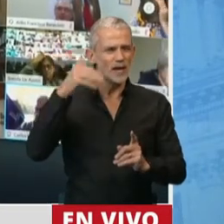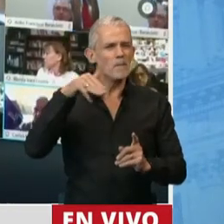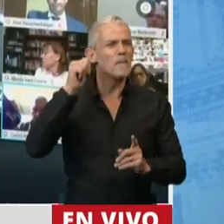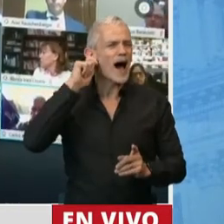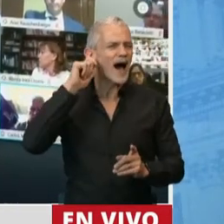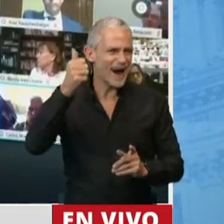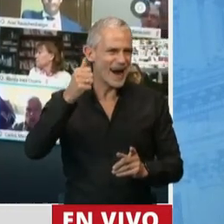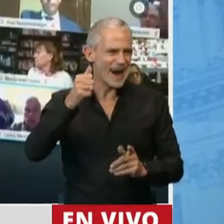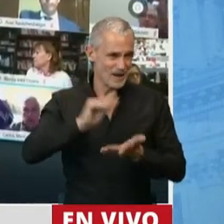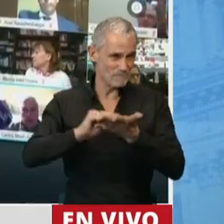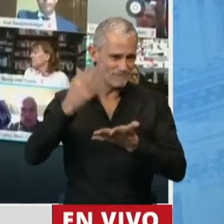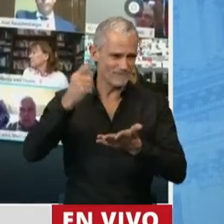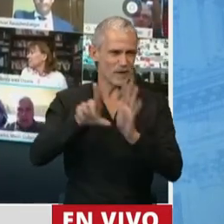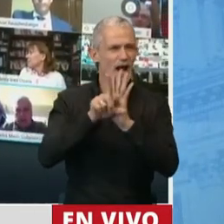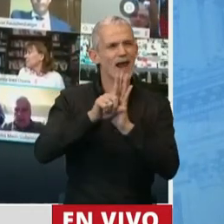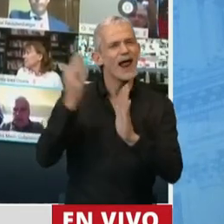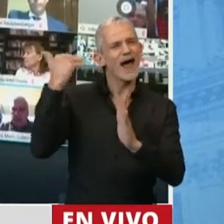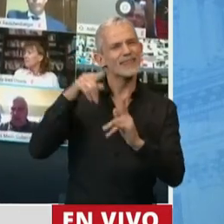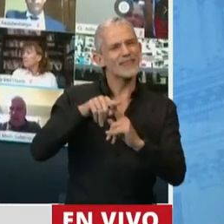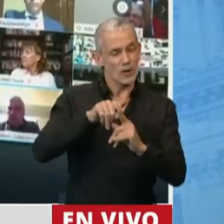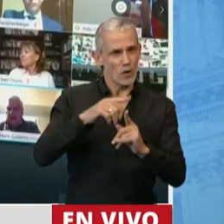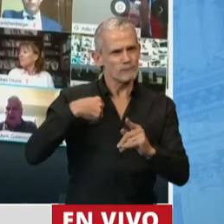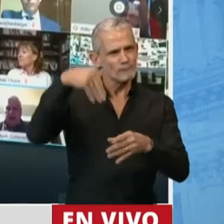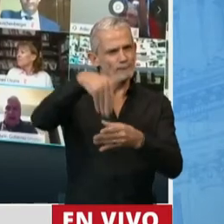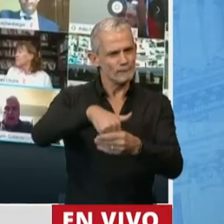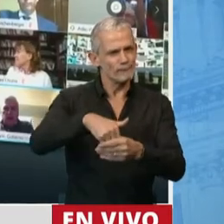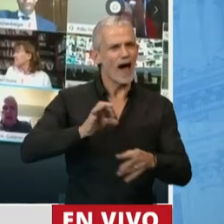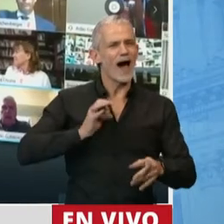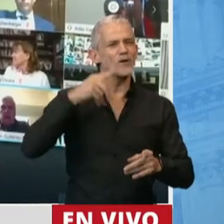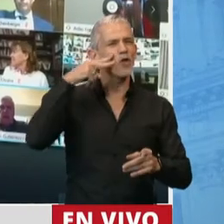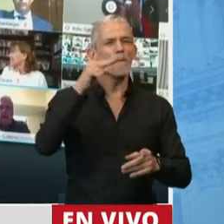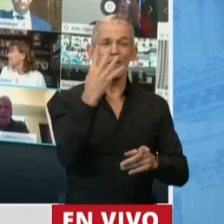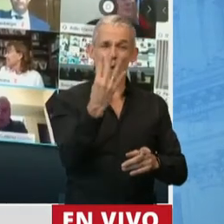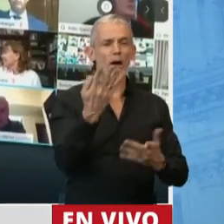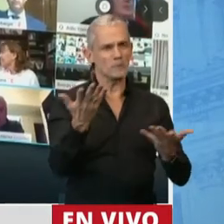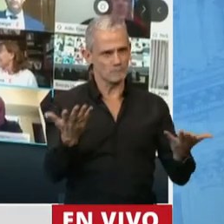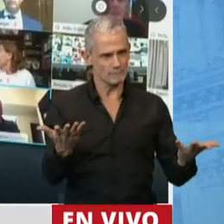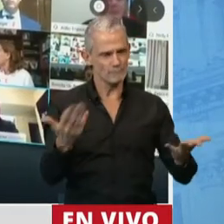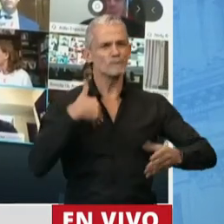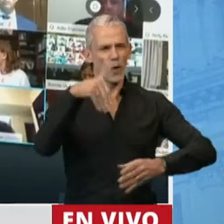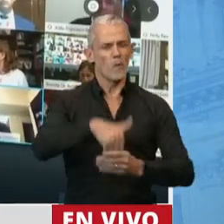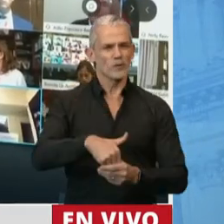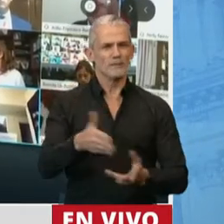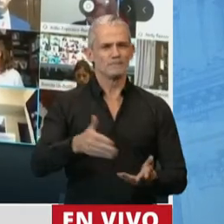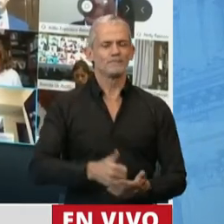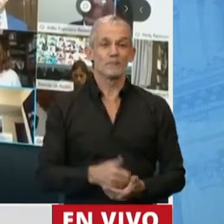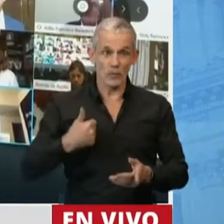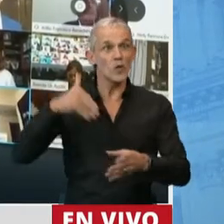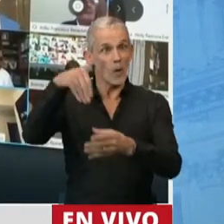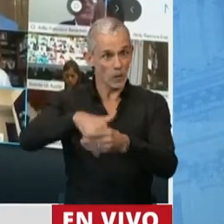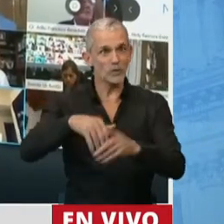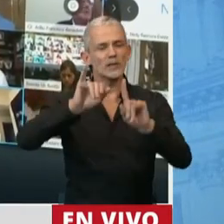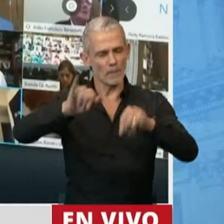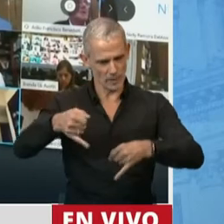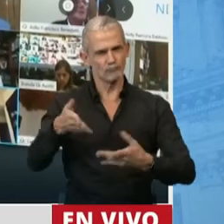la legislación anterior, del 2004. Y voy a votar también